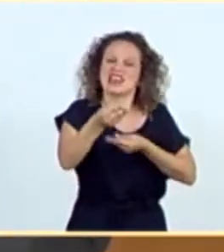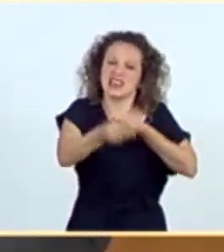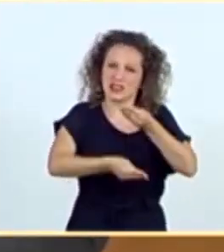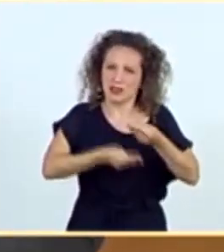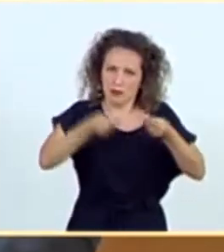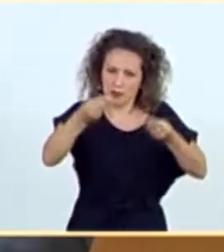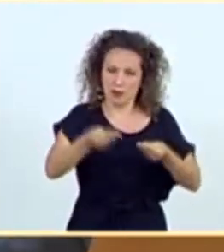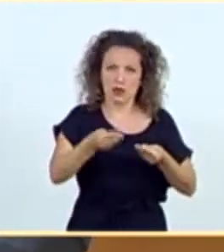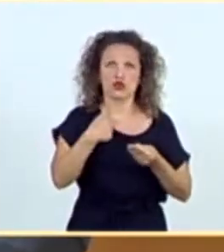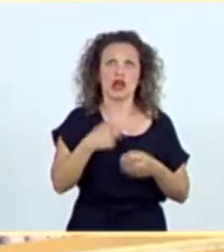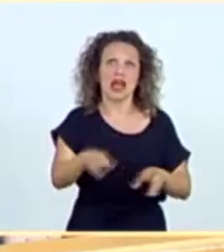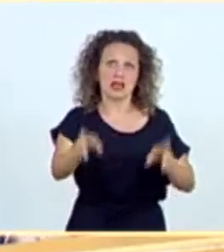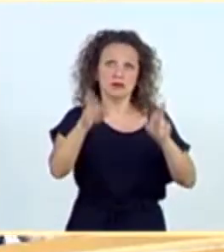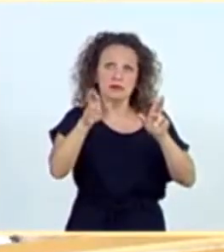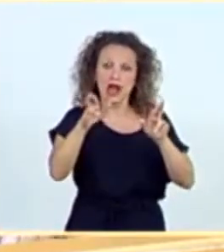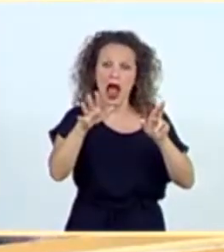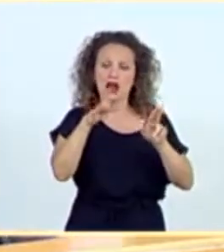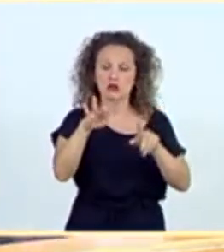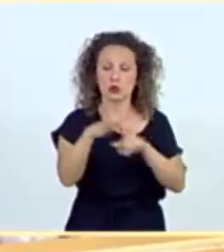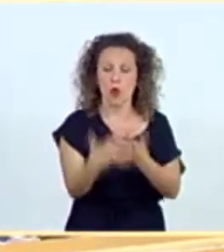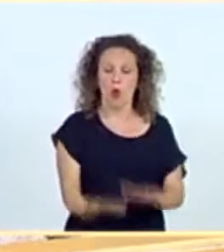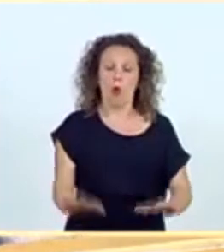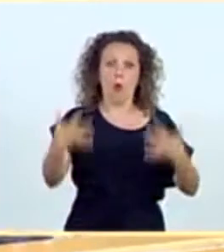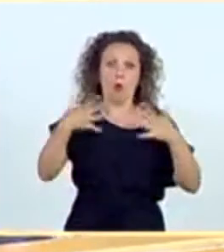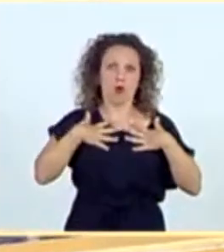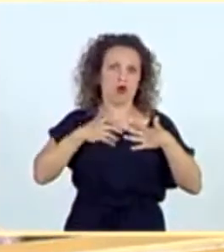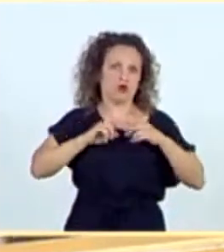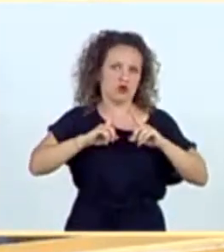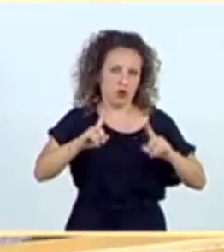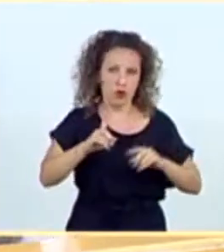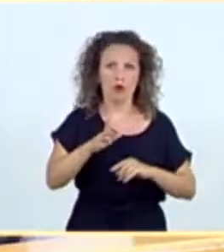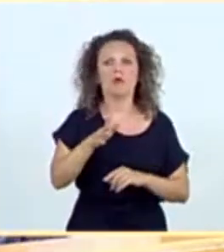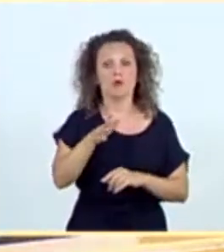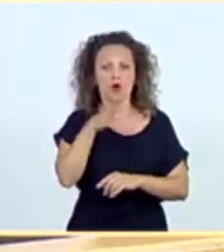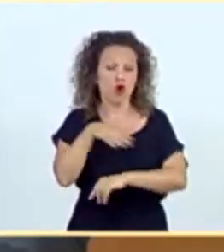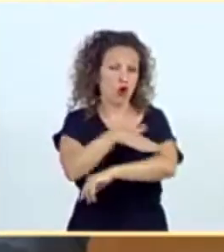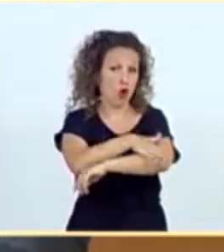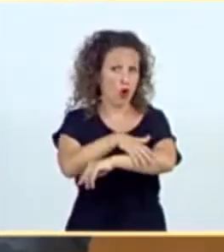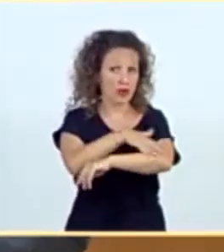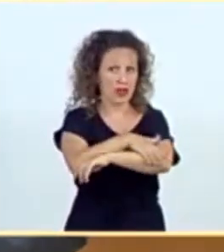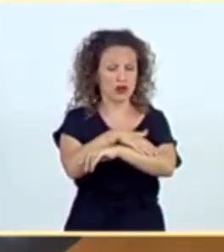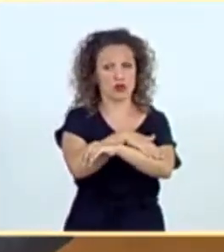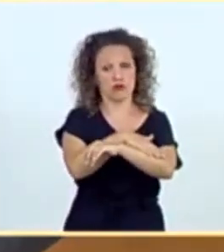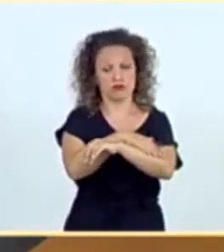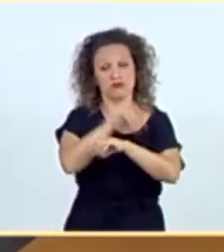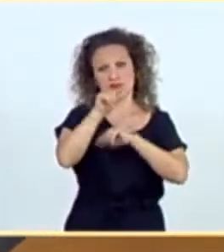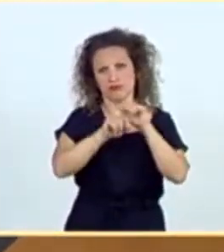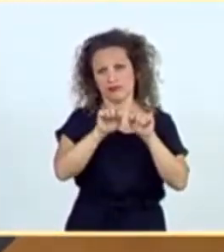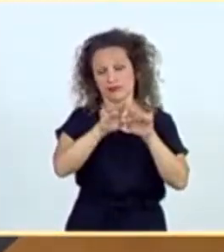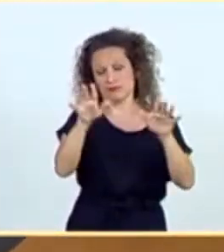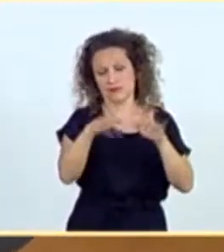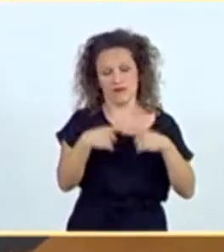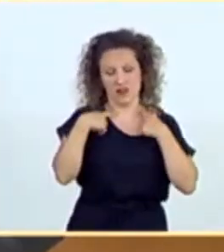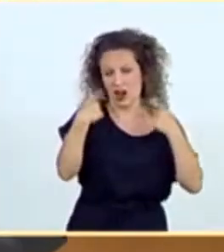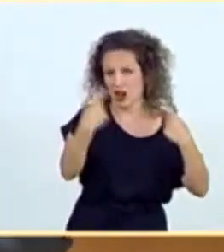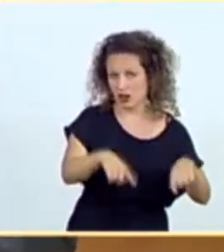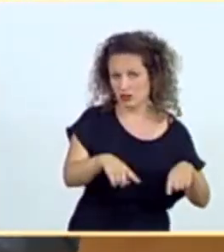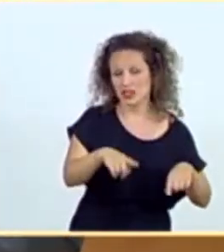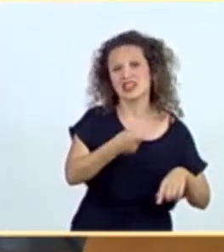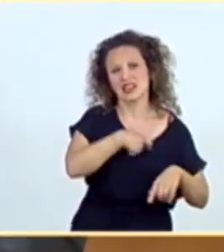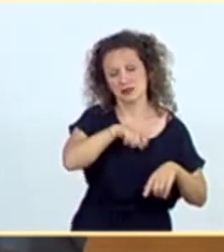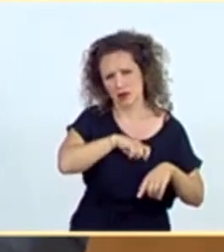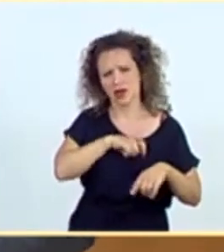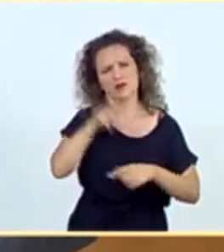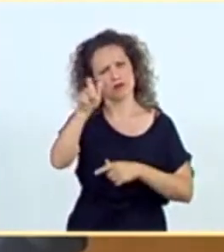superen los acontecimientos. El Gobierno fracasó en la escalada de la pandemia y en España nos contagiamos más y murieron muchos más